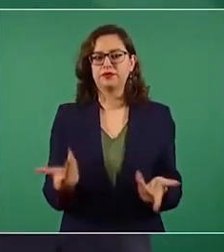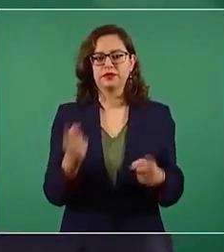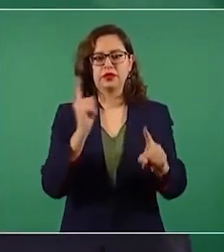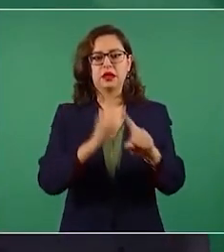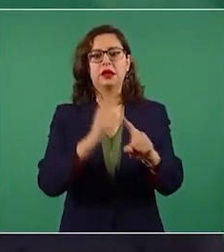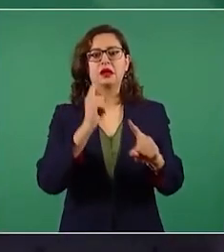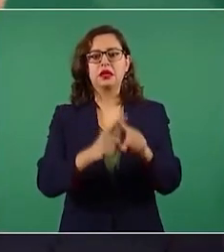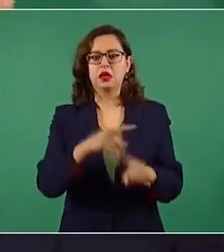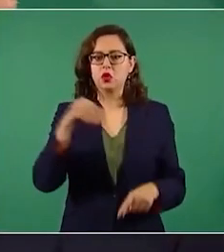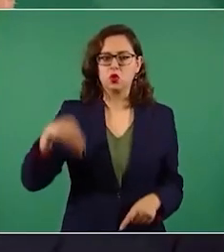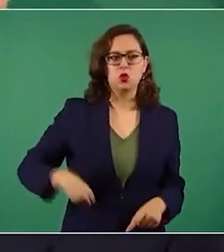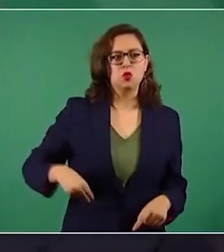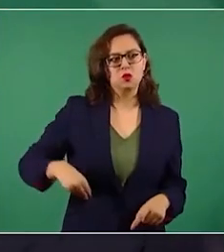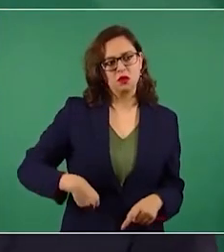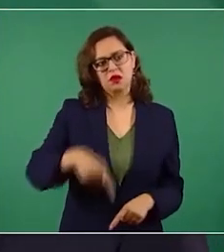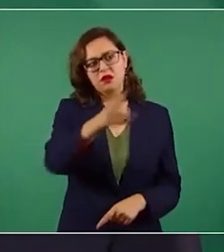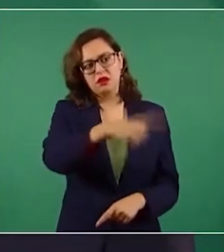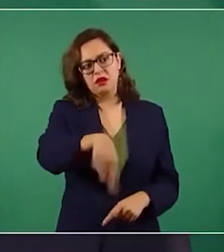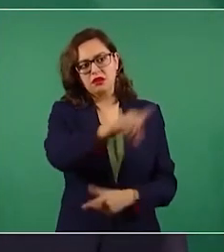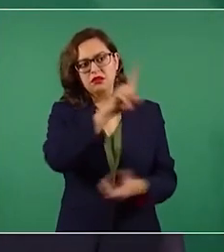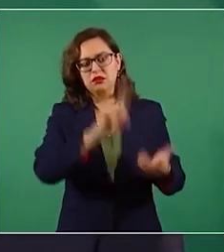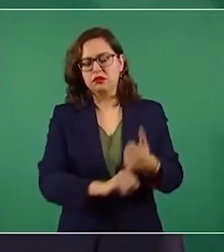responsabilidades a las autoridades,